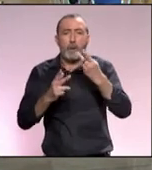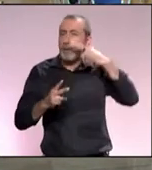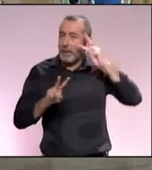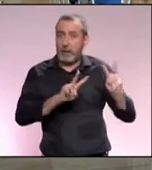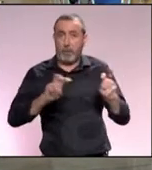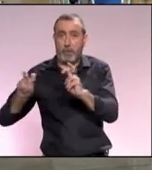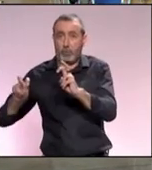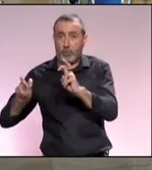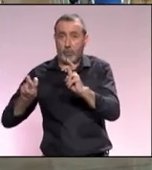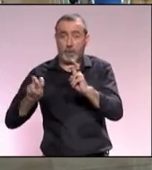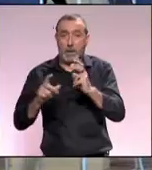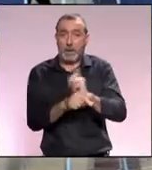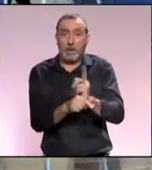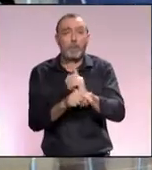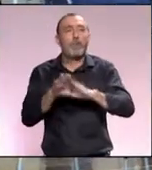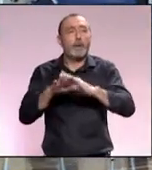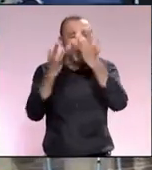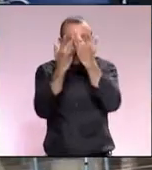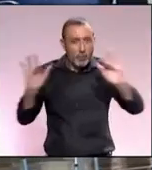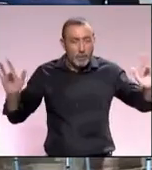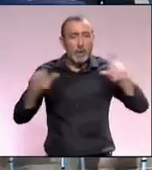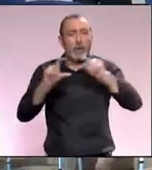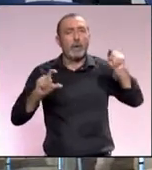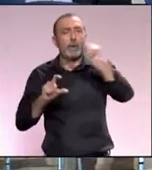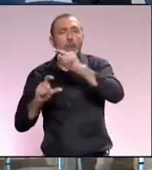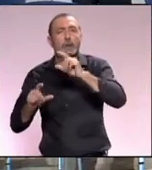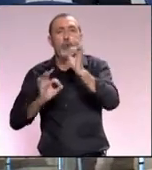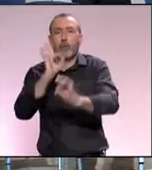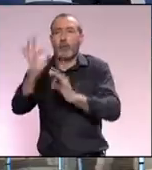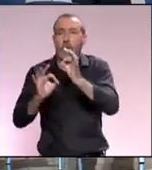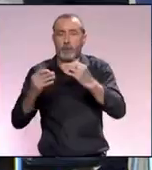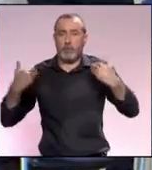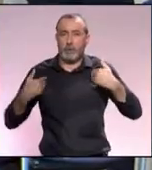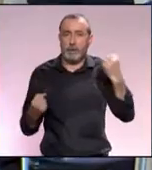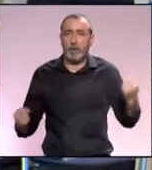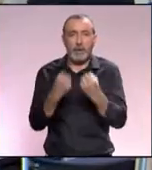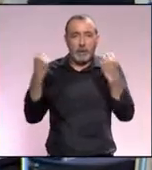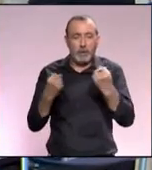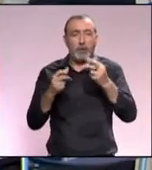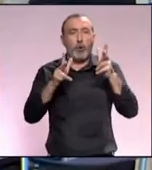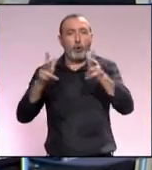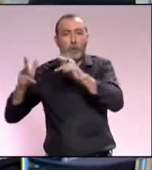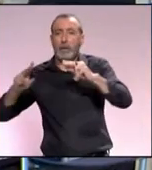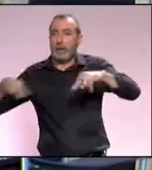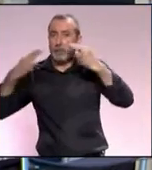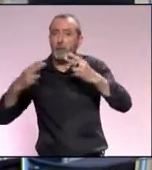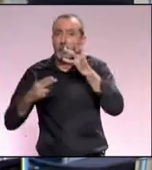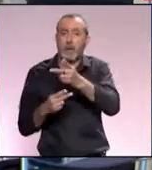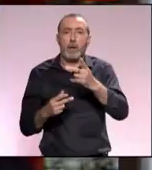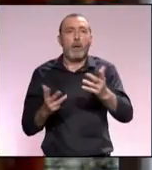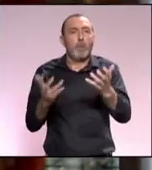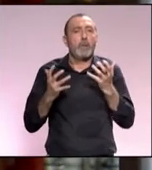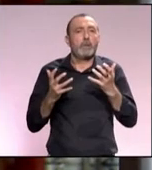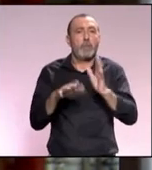proyecto piloto que se llevó a cabo en la ciudad para concienciar a empresarios de los sectores de organización de eventos hotelero y hostelero acerca de las